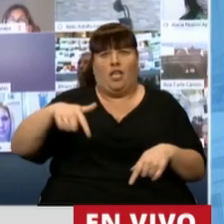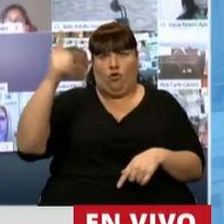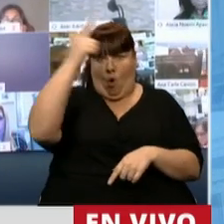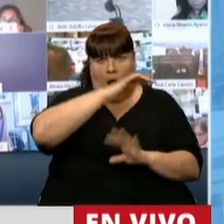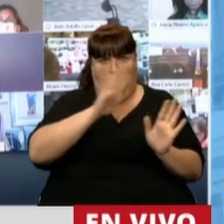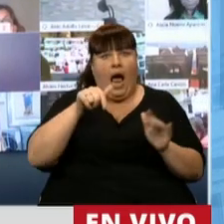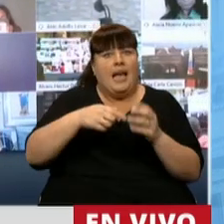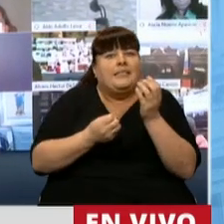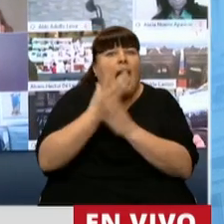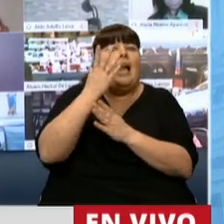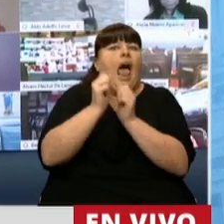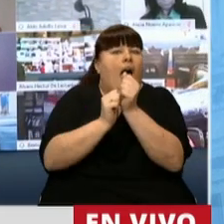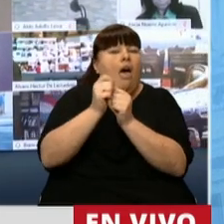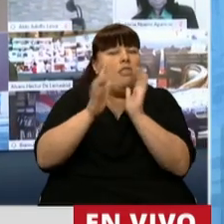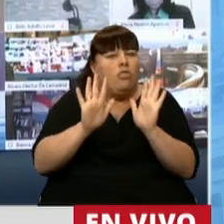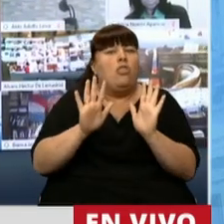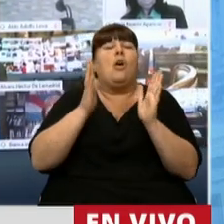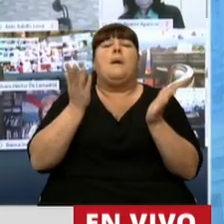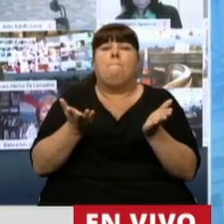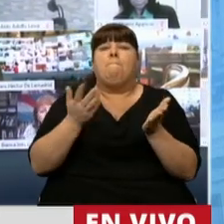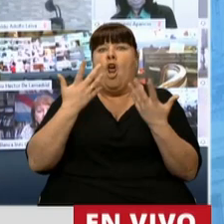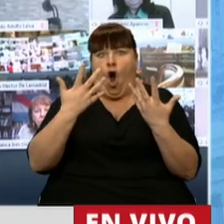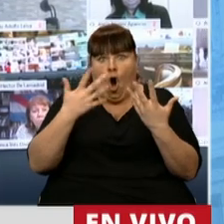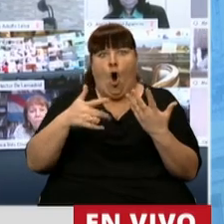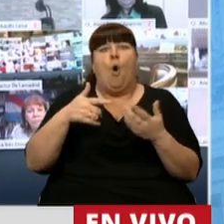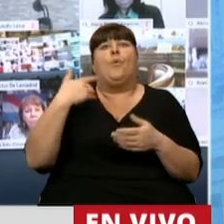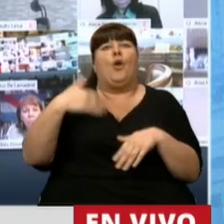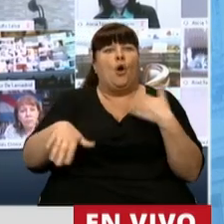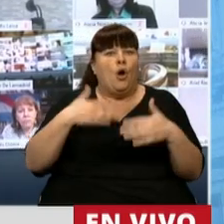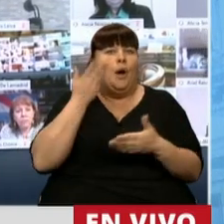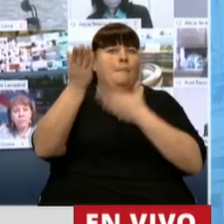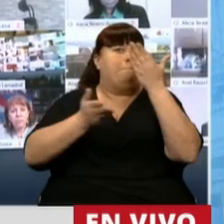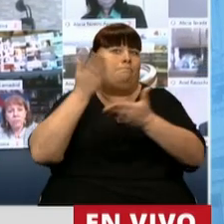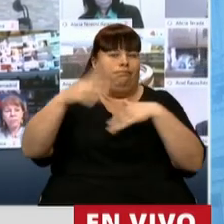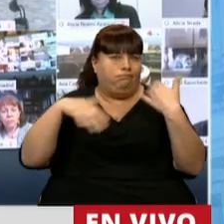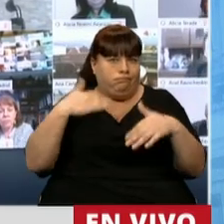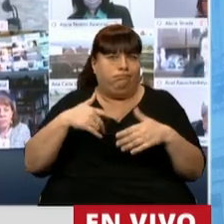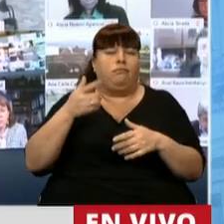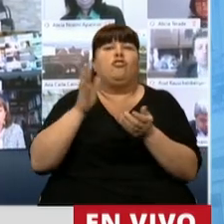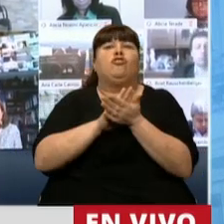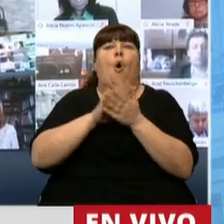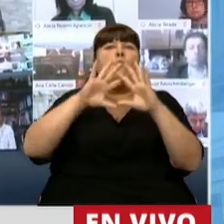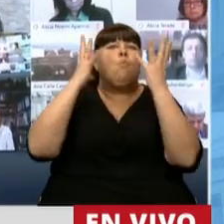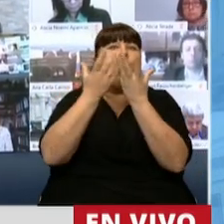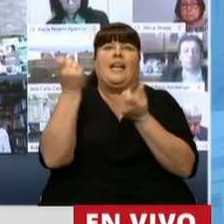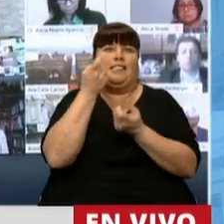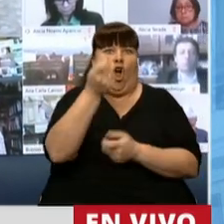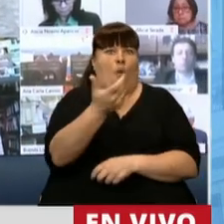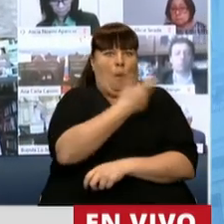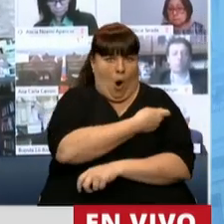no existe, que está en desarrollo y que por lógicas razones está recibiendo una alta demanda en el mercado internacional.